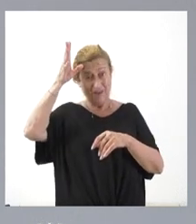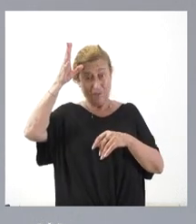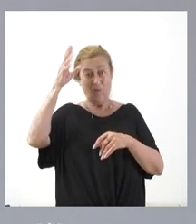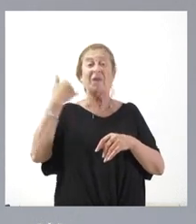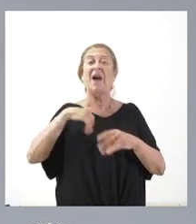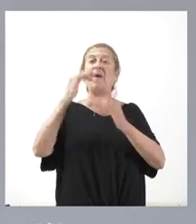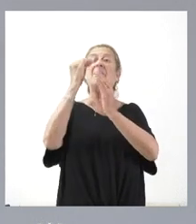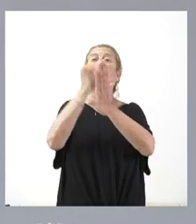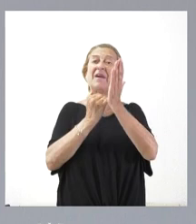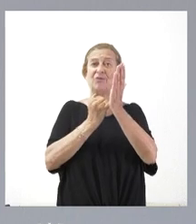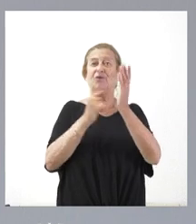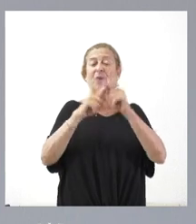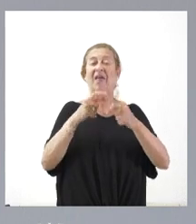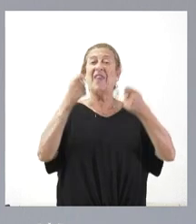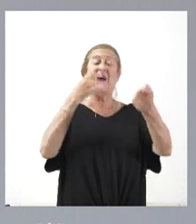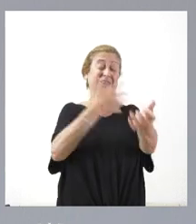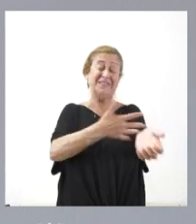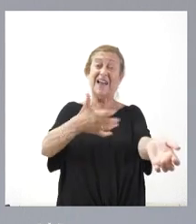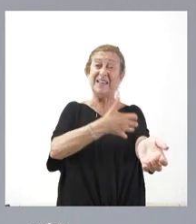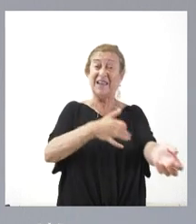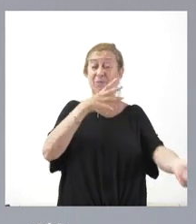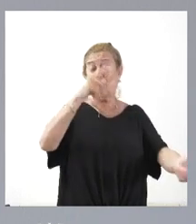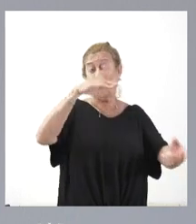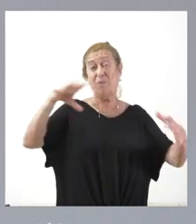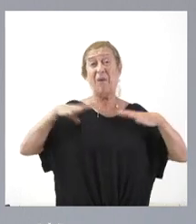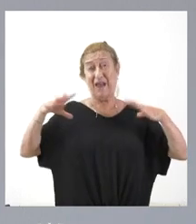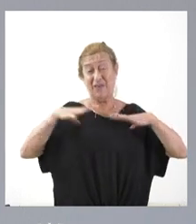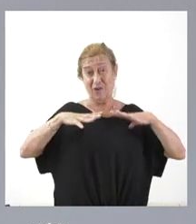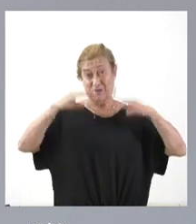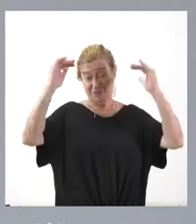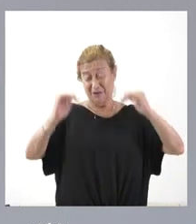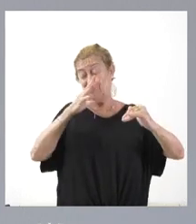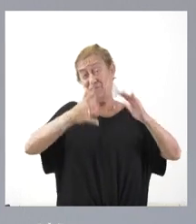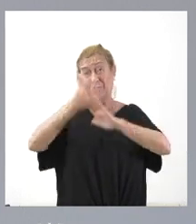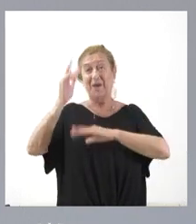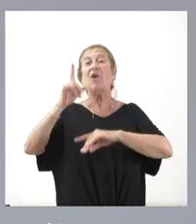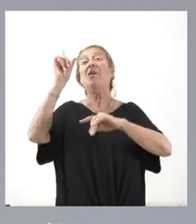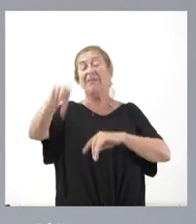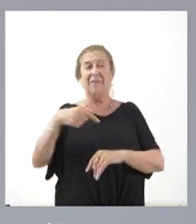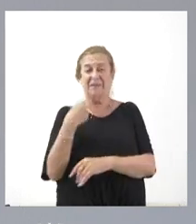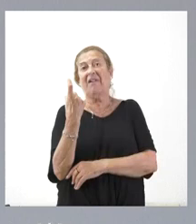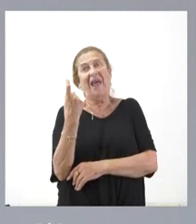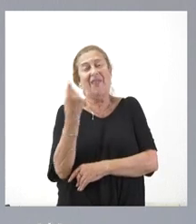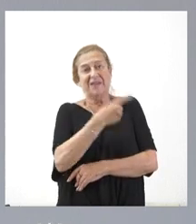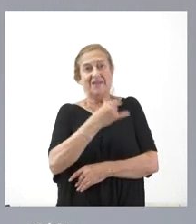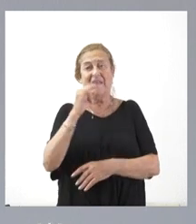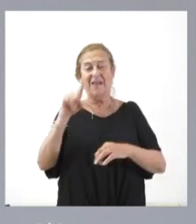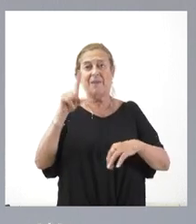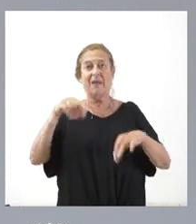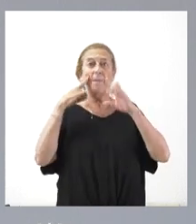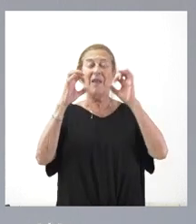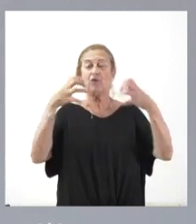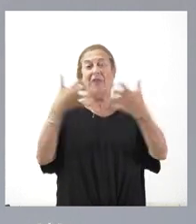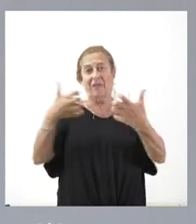disminuyen las donaciones de sangre por las vacaciones de algunas personas, pero también se mantienen las necesidades y, especialmente, los riesgos de